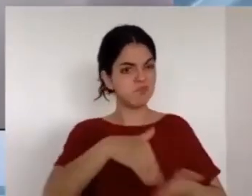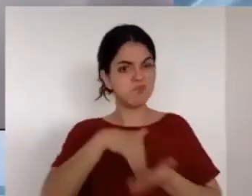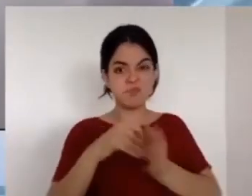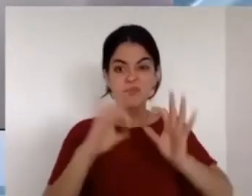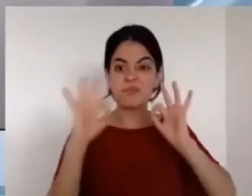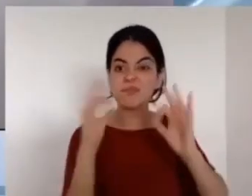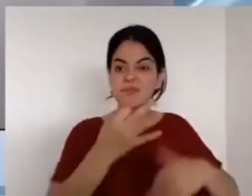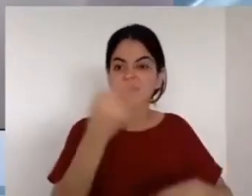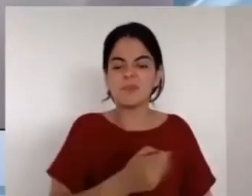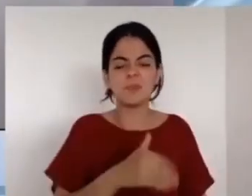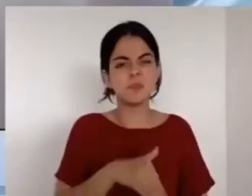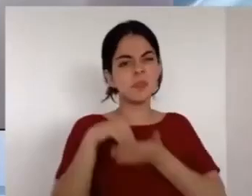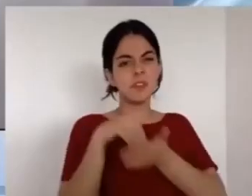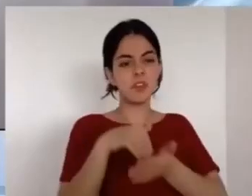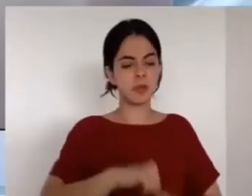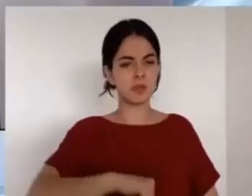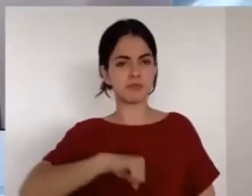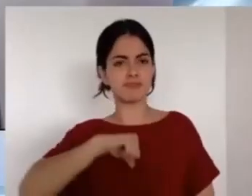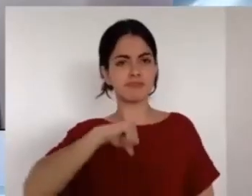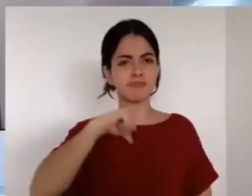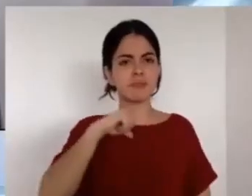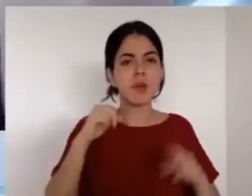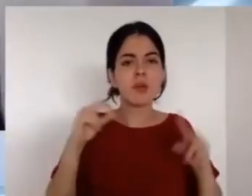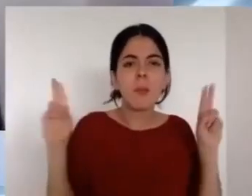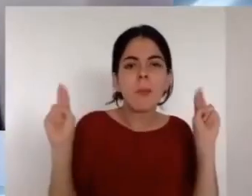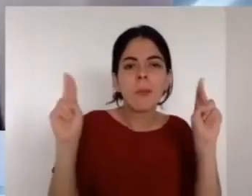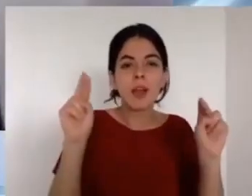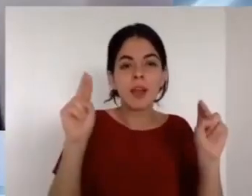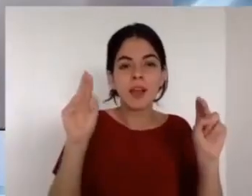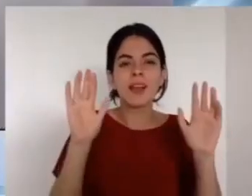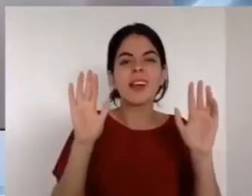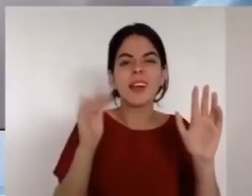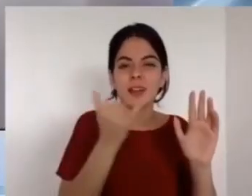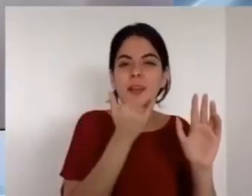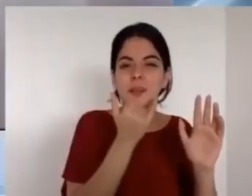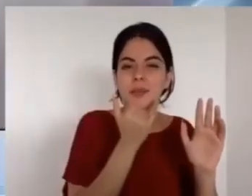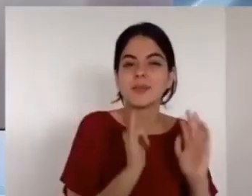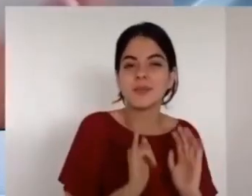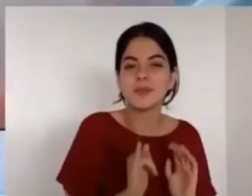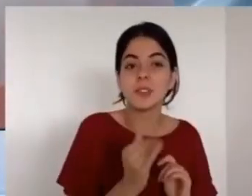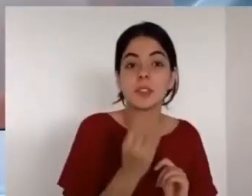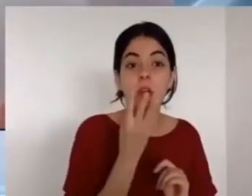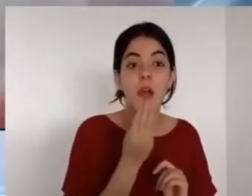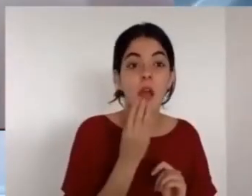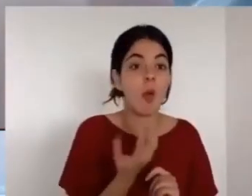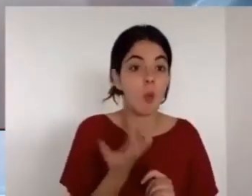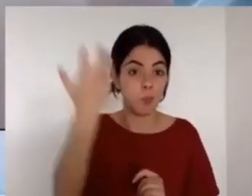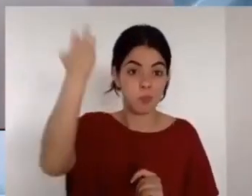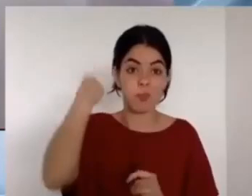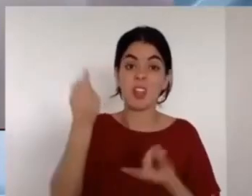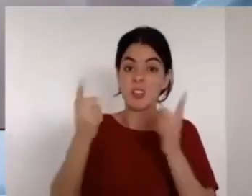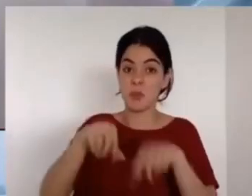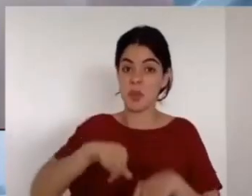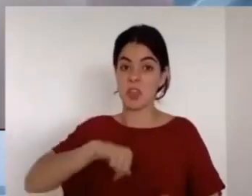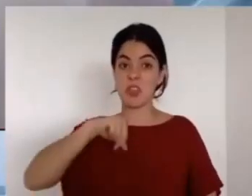Pero todo lo contrario, el Señor Jesús,